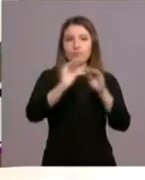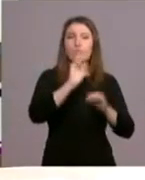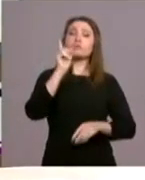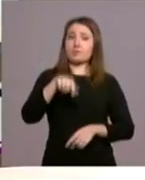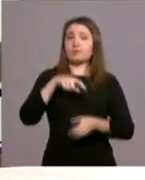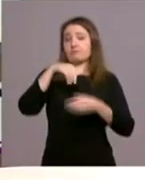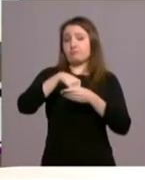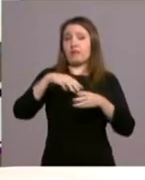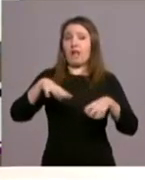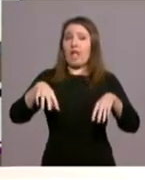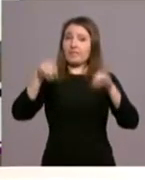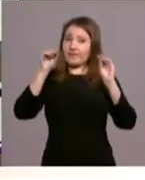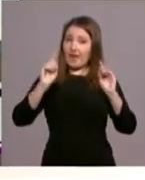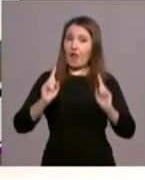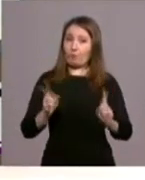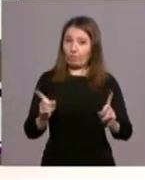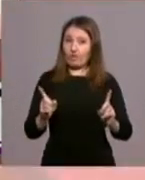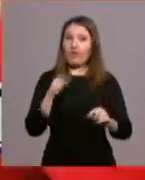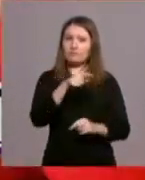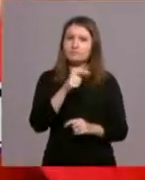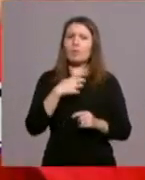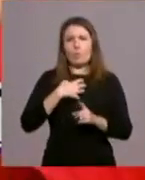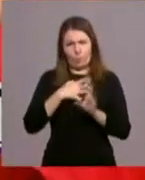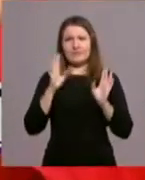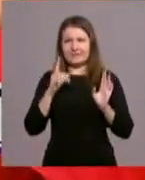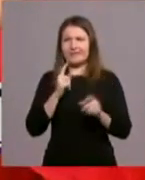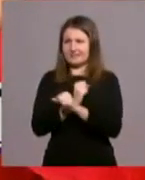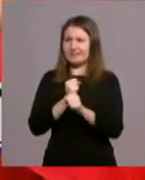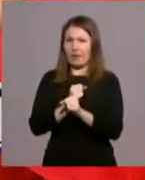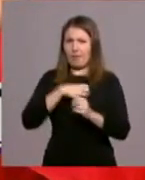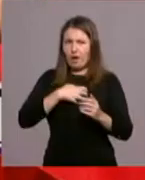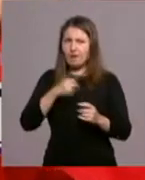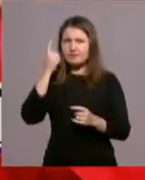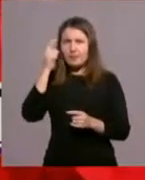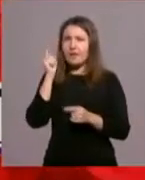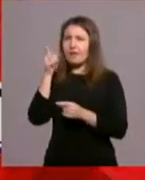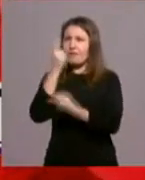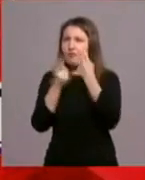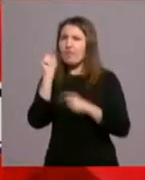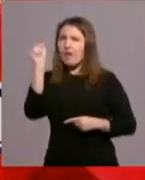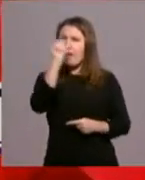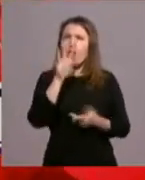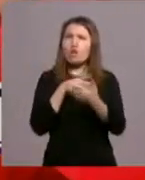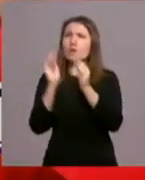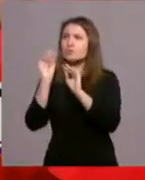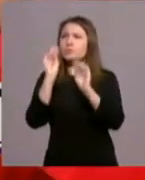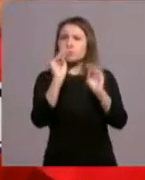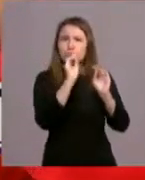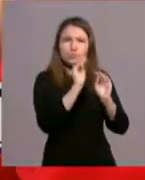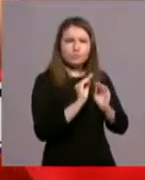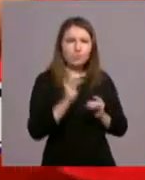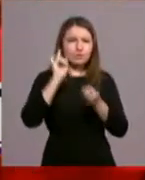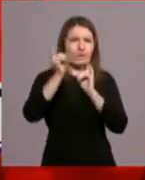que también lleva... Les cuesta hacerlo, confirmar cada horario, cada todos en colaboración con todos los párrocos.